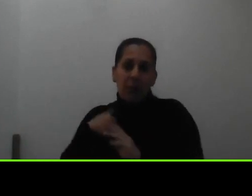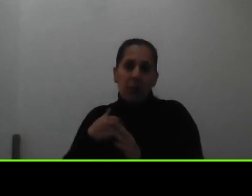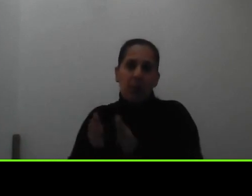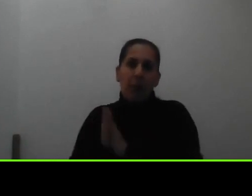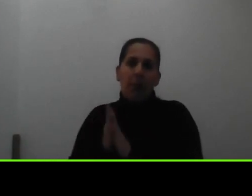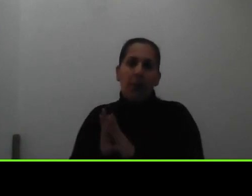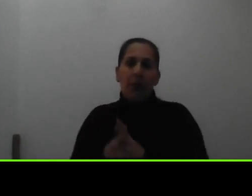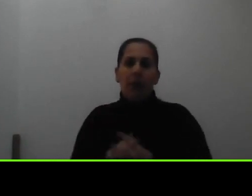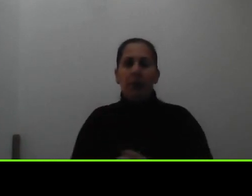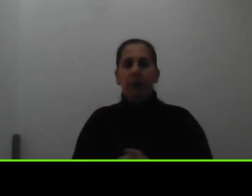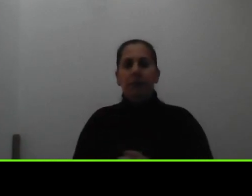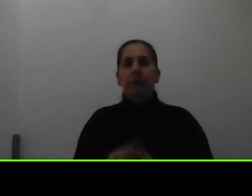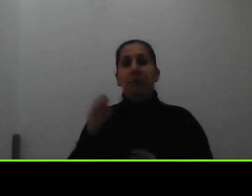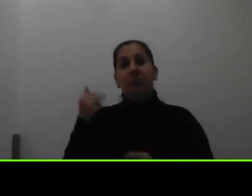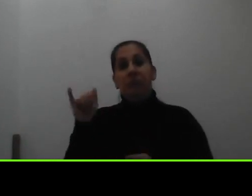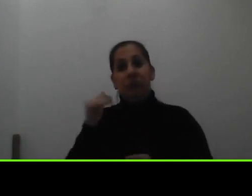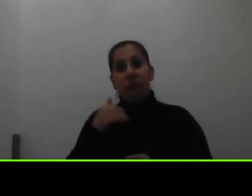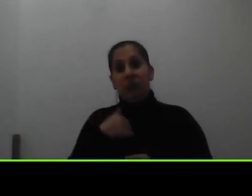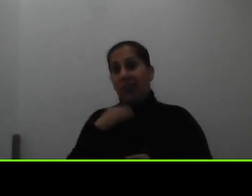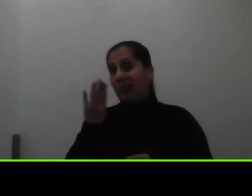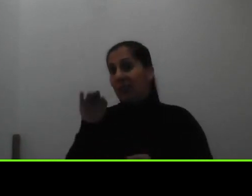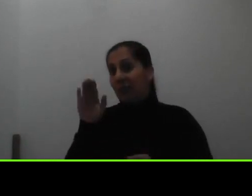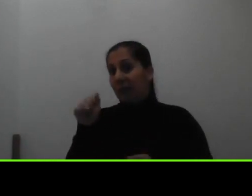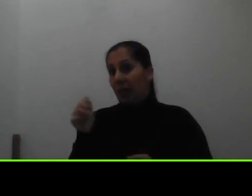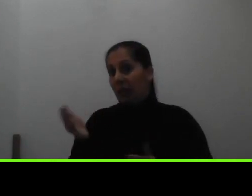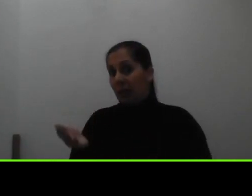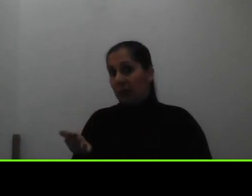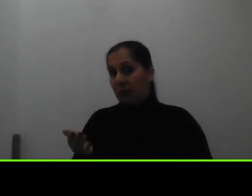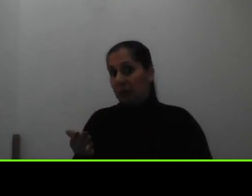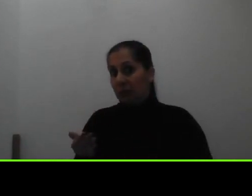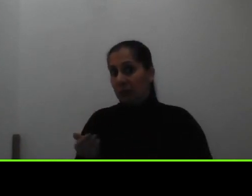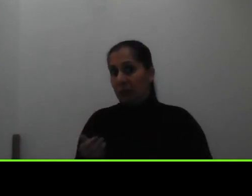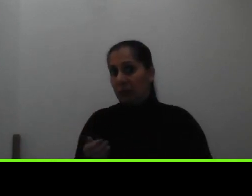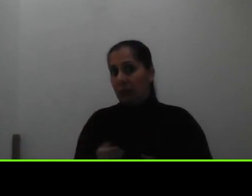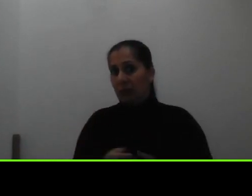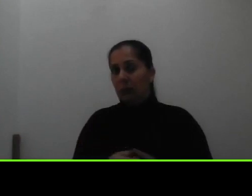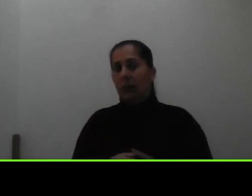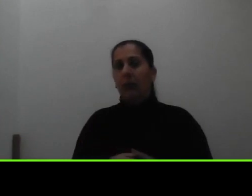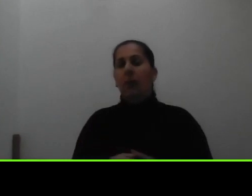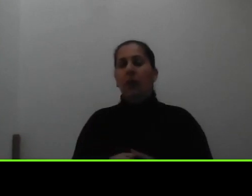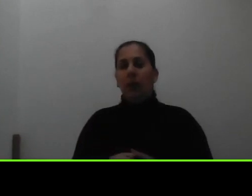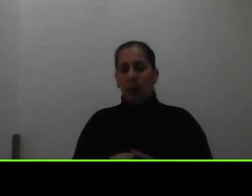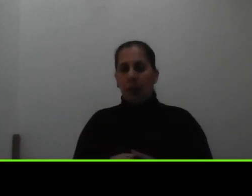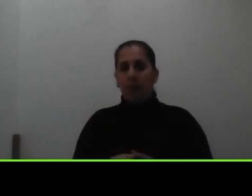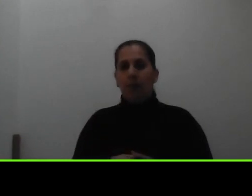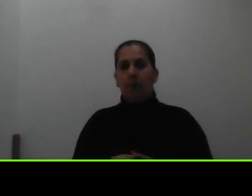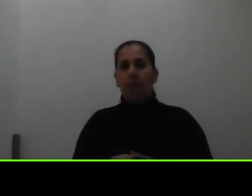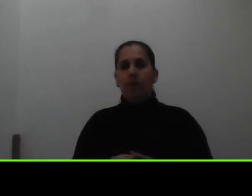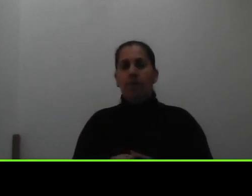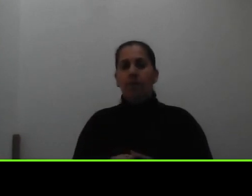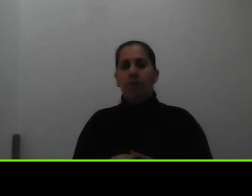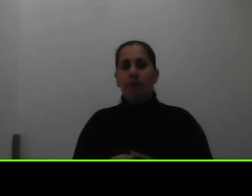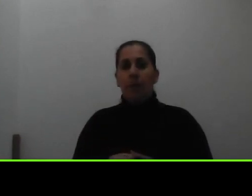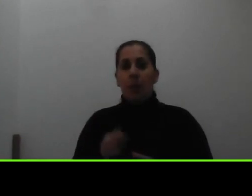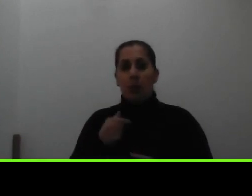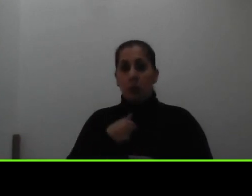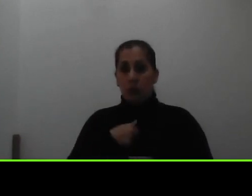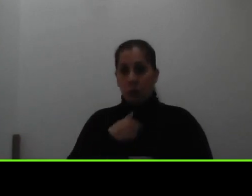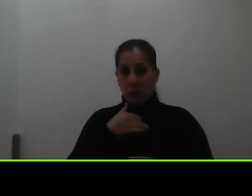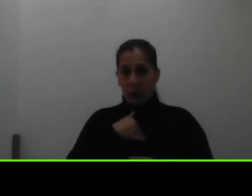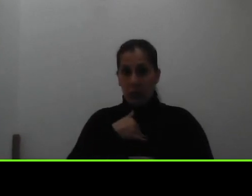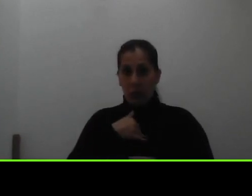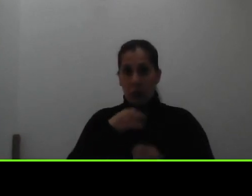si fueran becados porque recuerden que vamos a ver la información que nosotros vamos a tener de ustedes